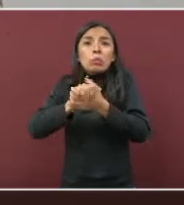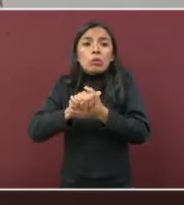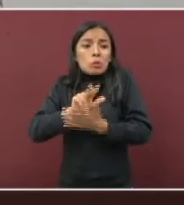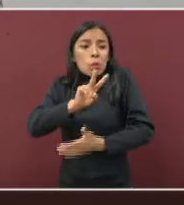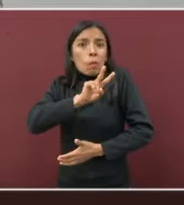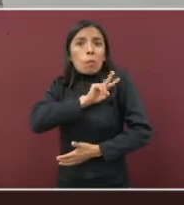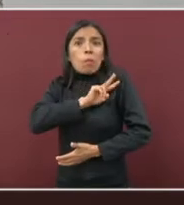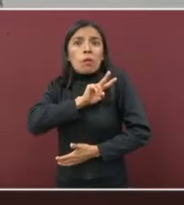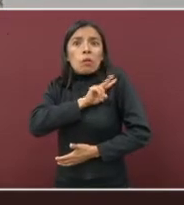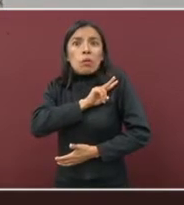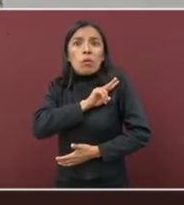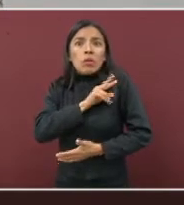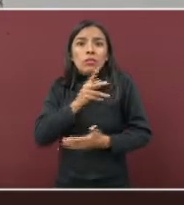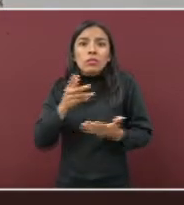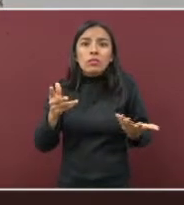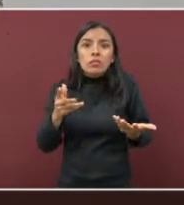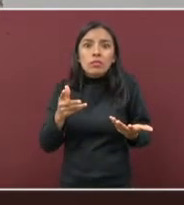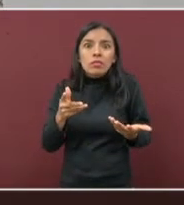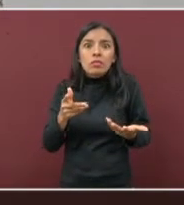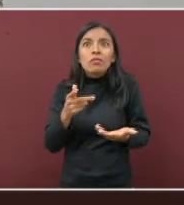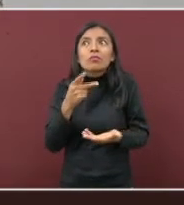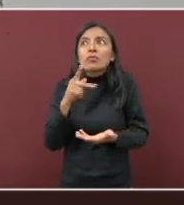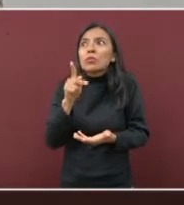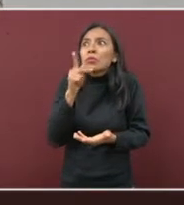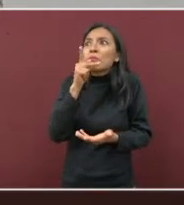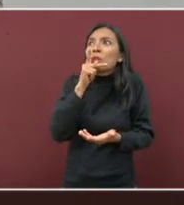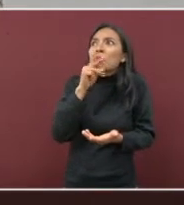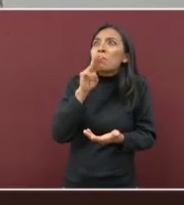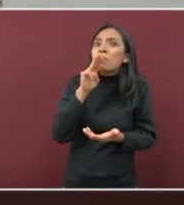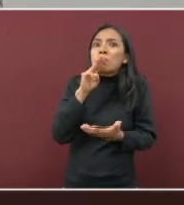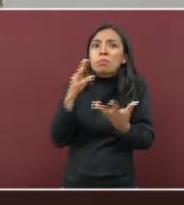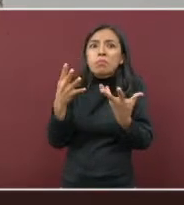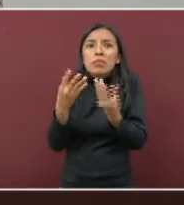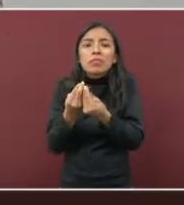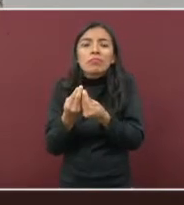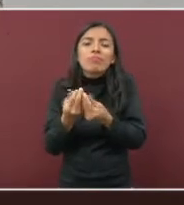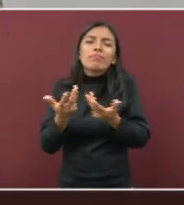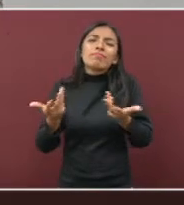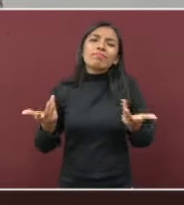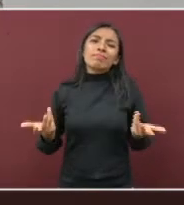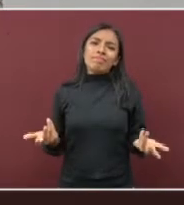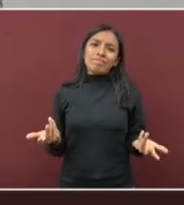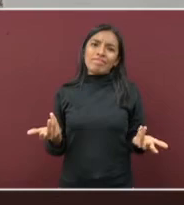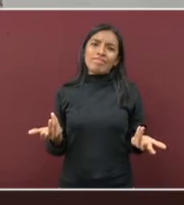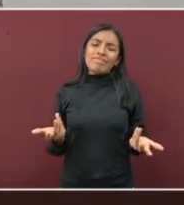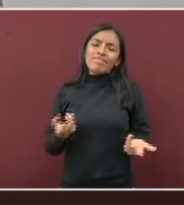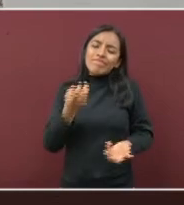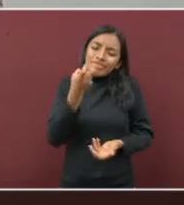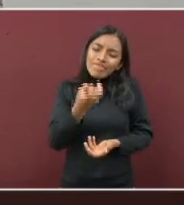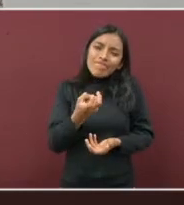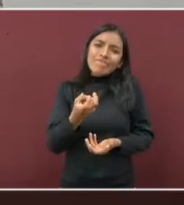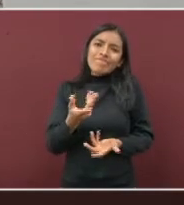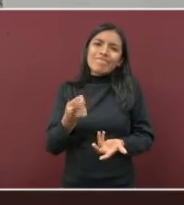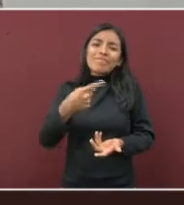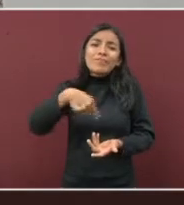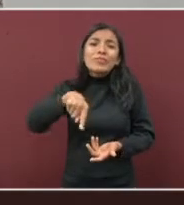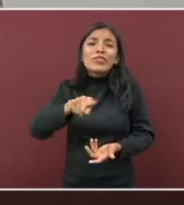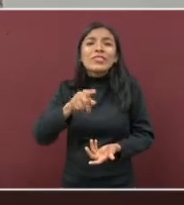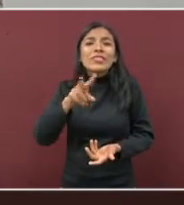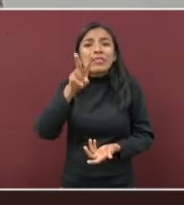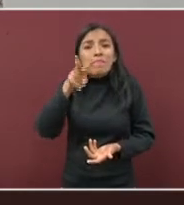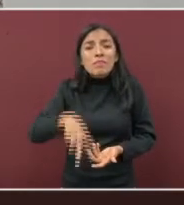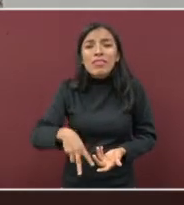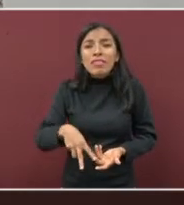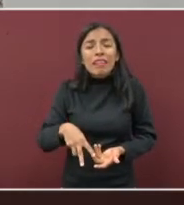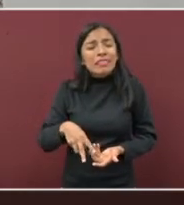a sus padres sin su presencia. Es decir, queridísima familia veracruzana, es una gran